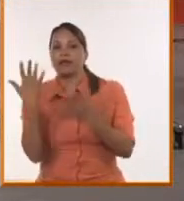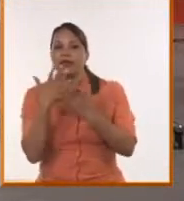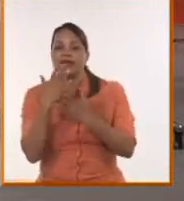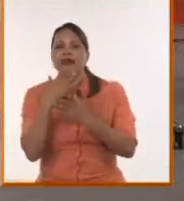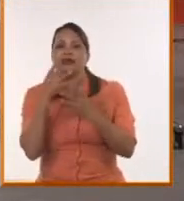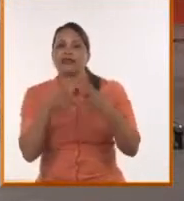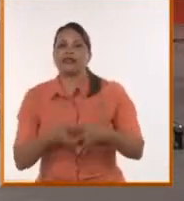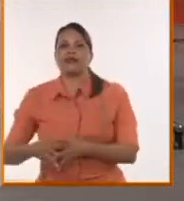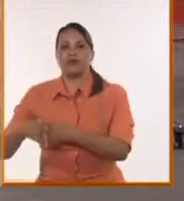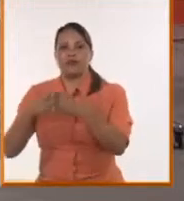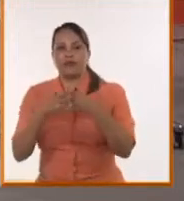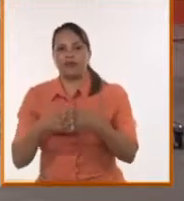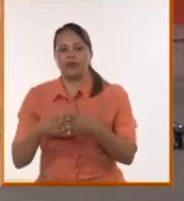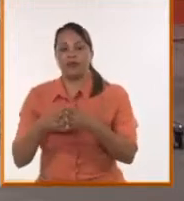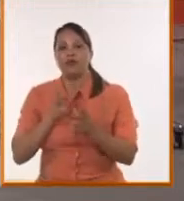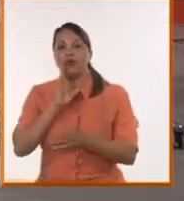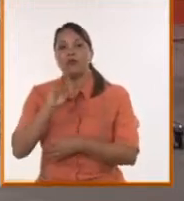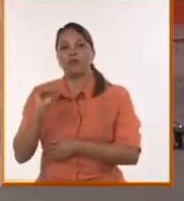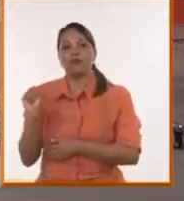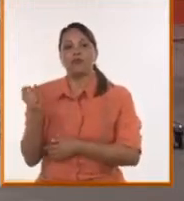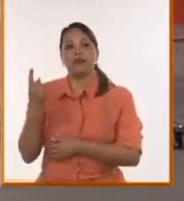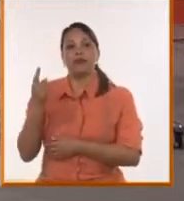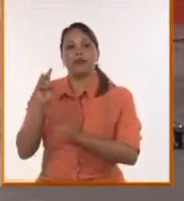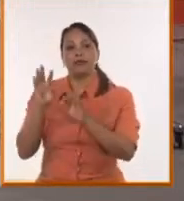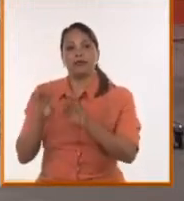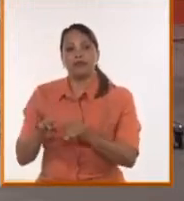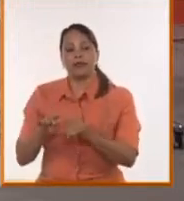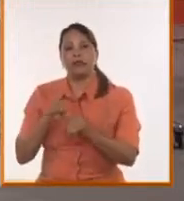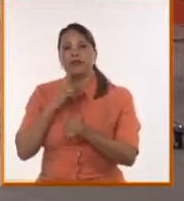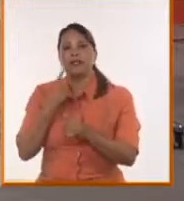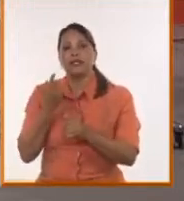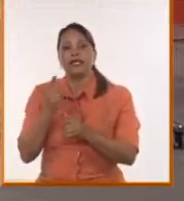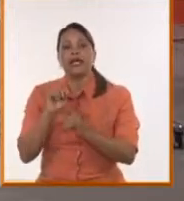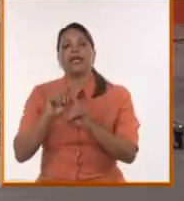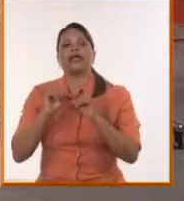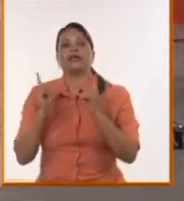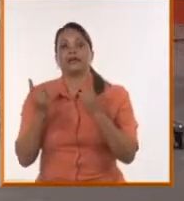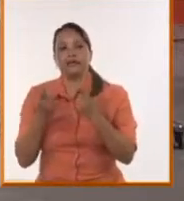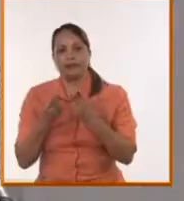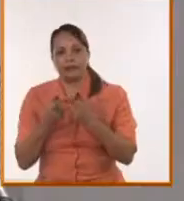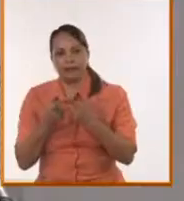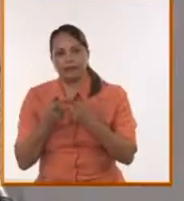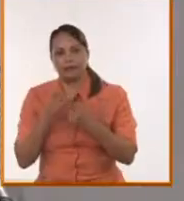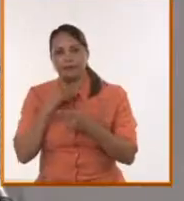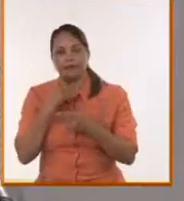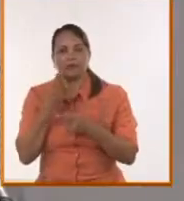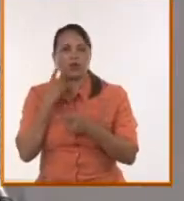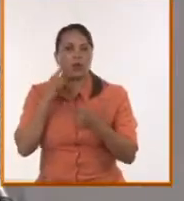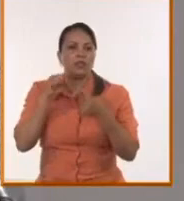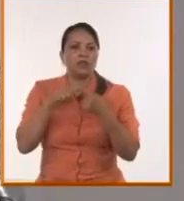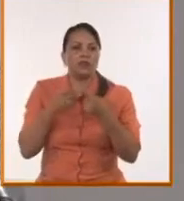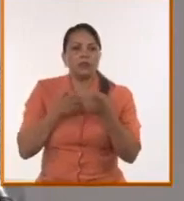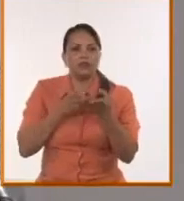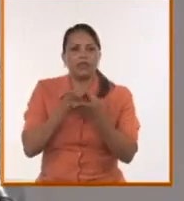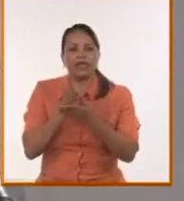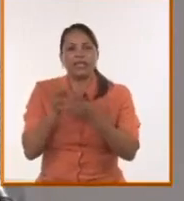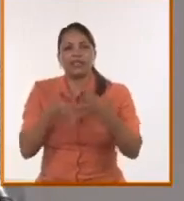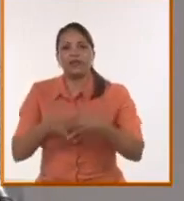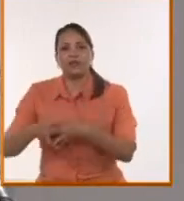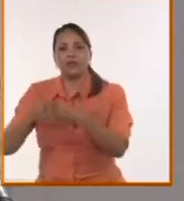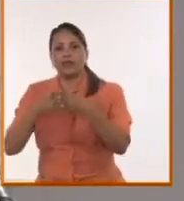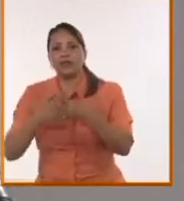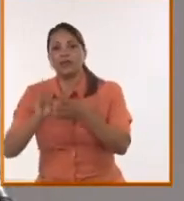en primer lugar, como dijo el primer secretario general de la Alianza Atlántico, que era mantener a los estadounidenses dentro de Europa,